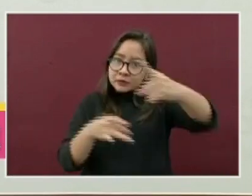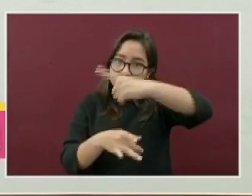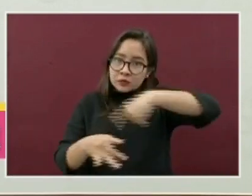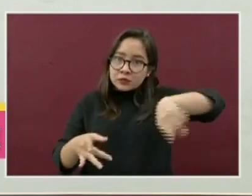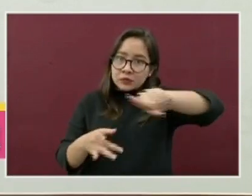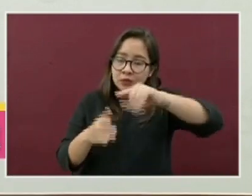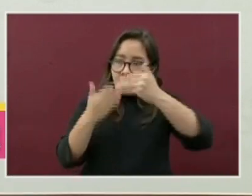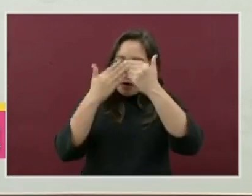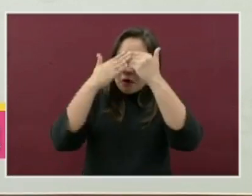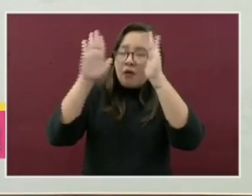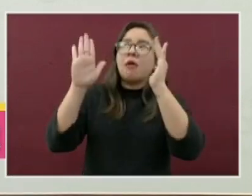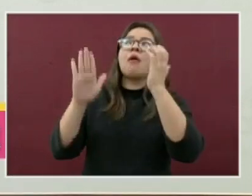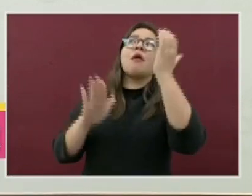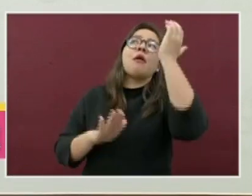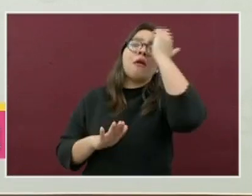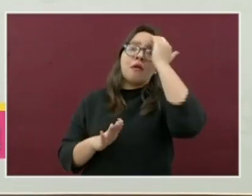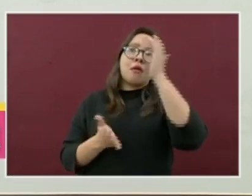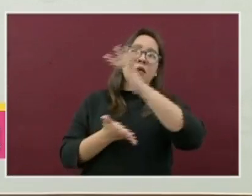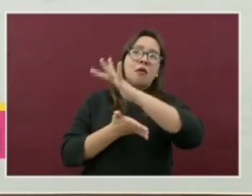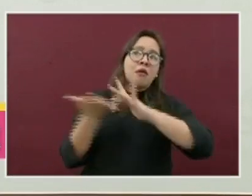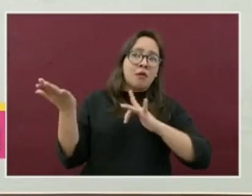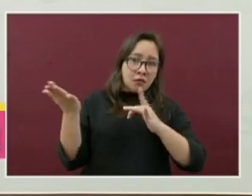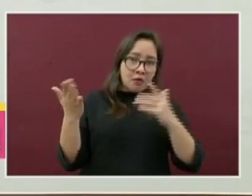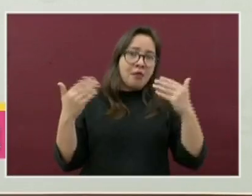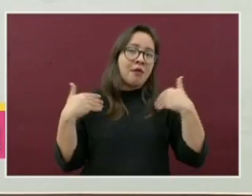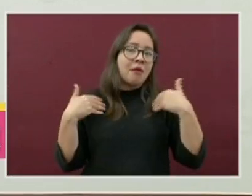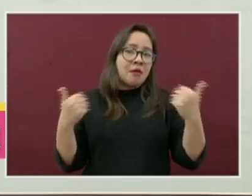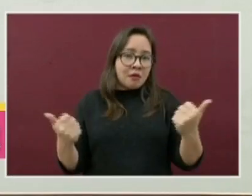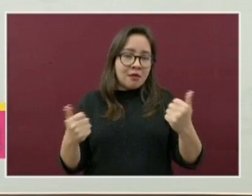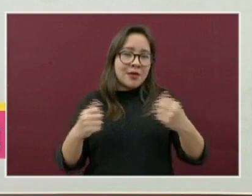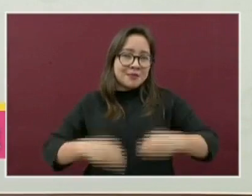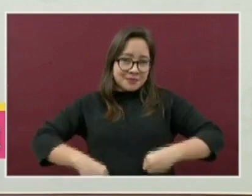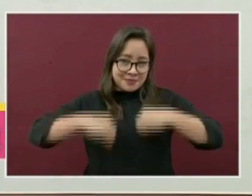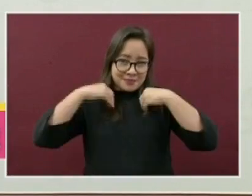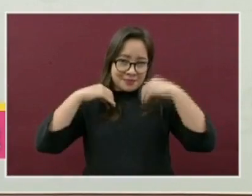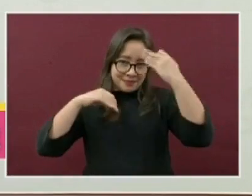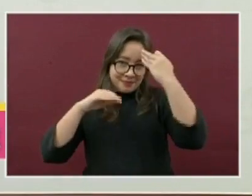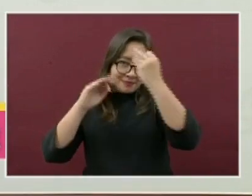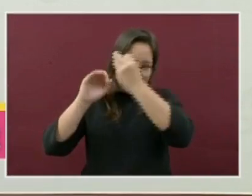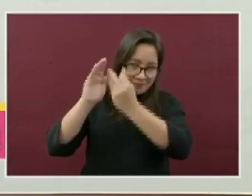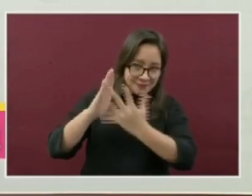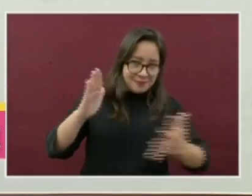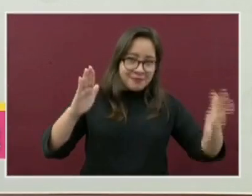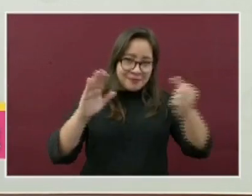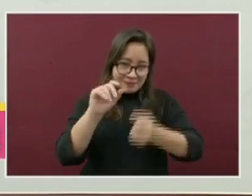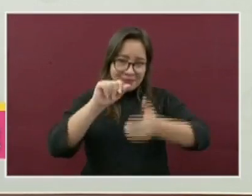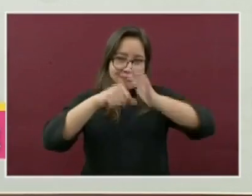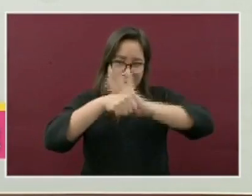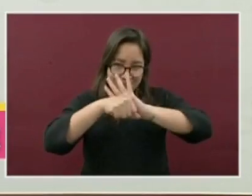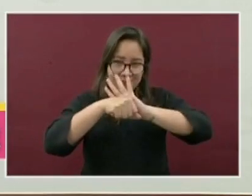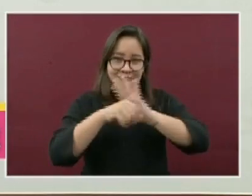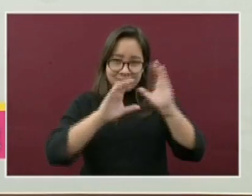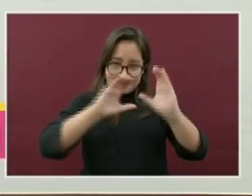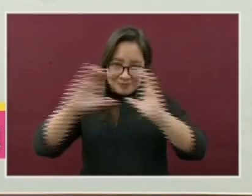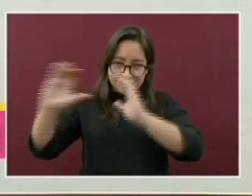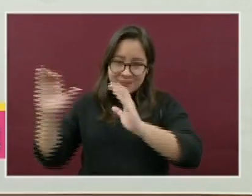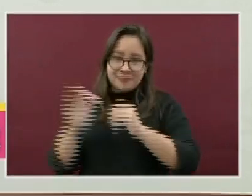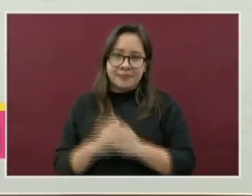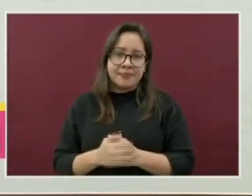para salvaguardar su vida ante esta pandemia. Todos los sectores de la población